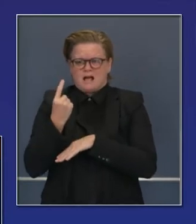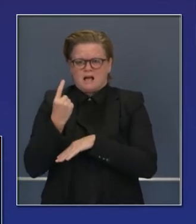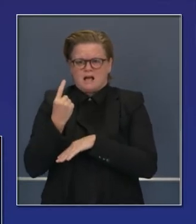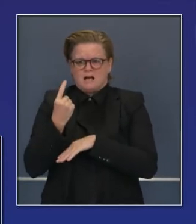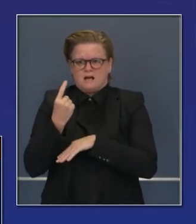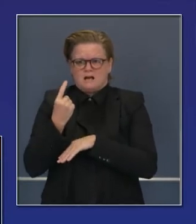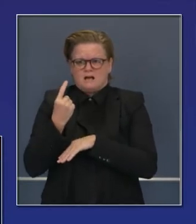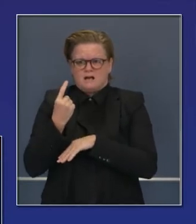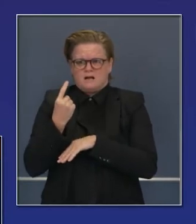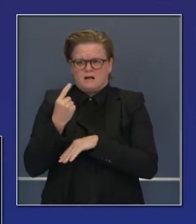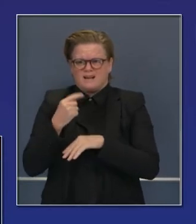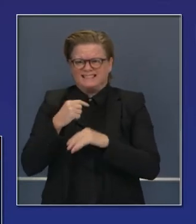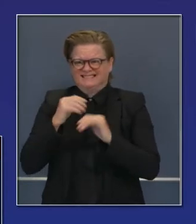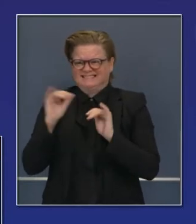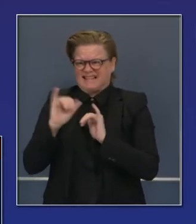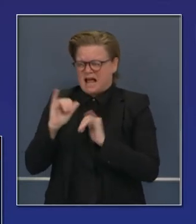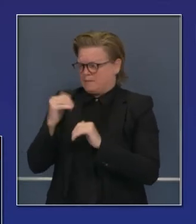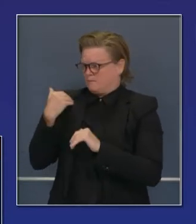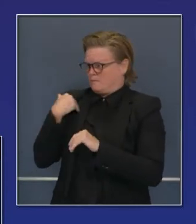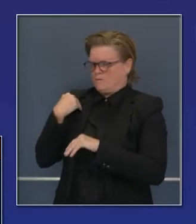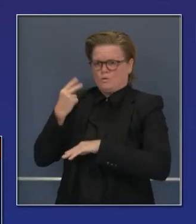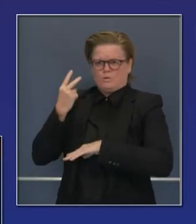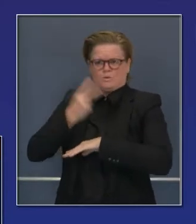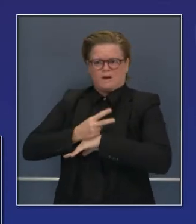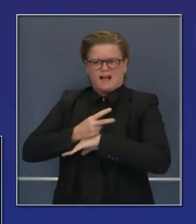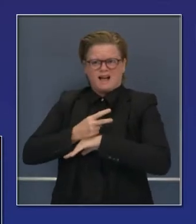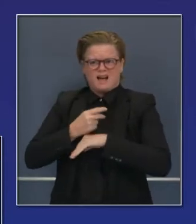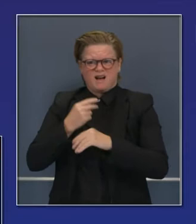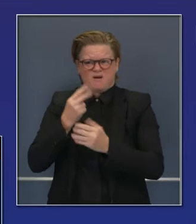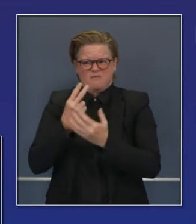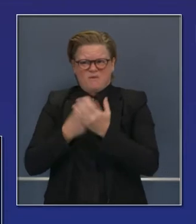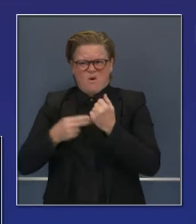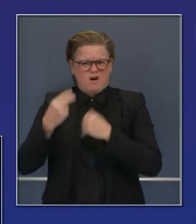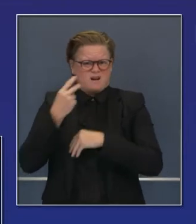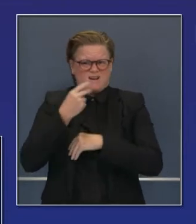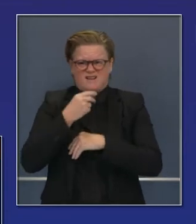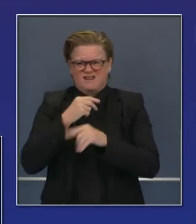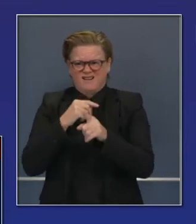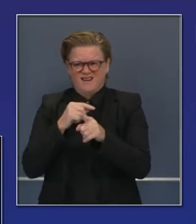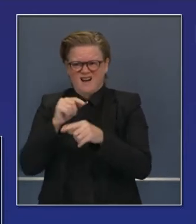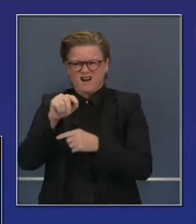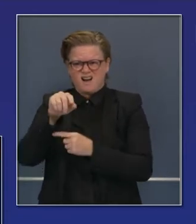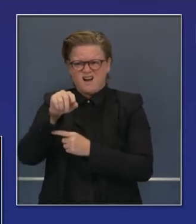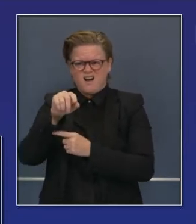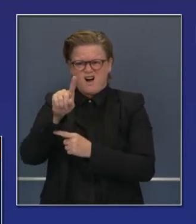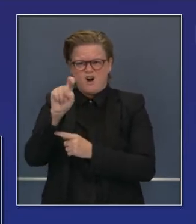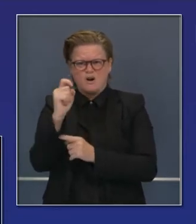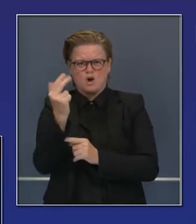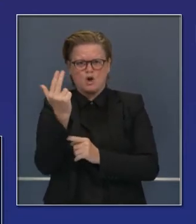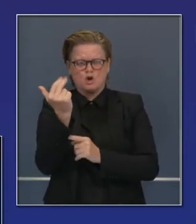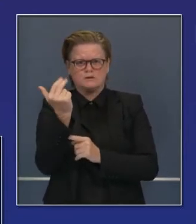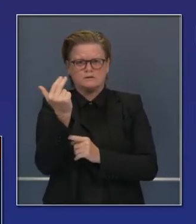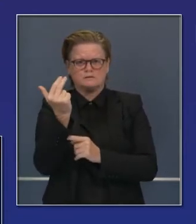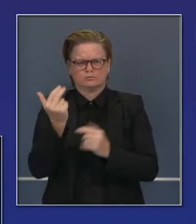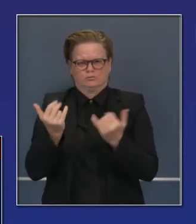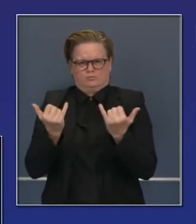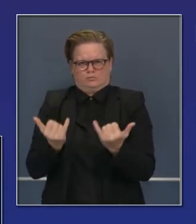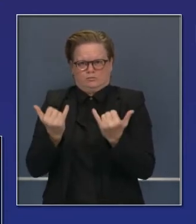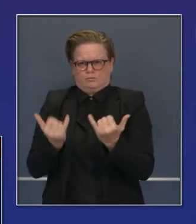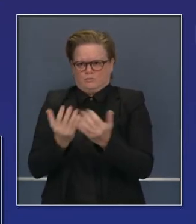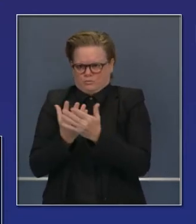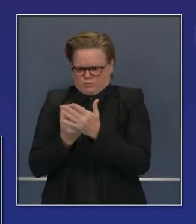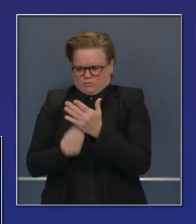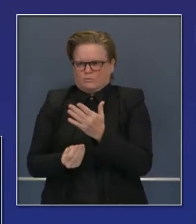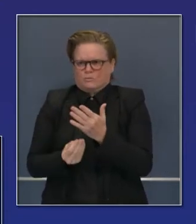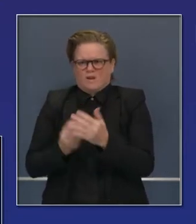similar a las 24 horas previas a esas, reportamos 113 muertes. Solo